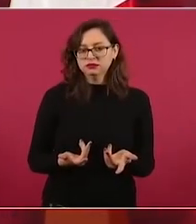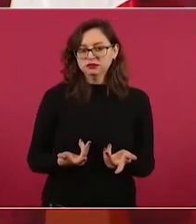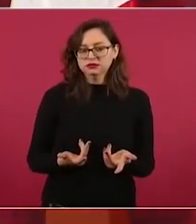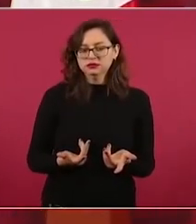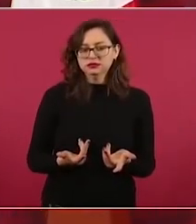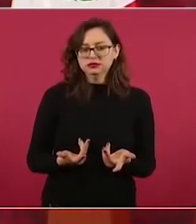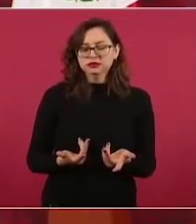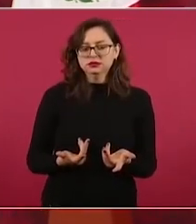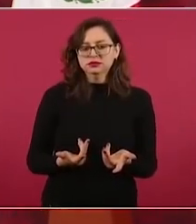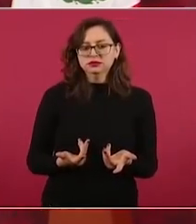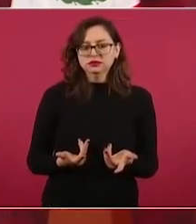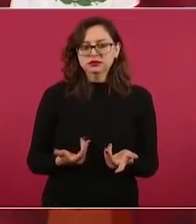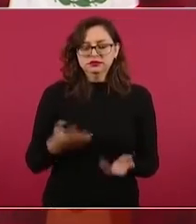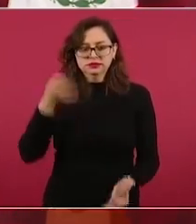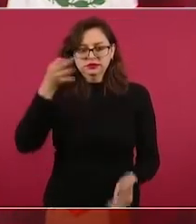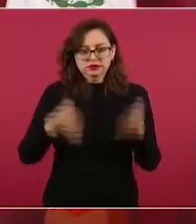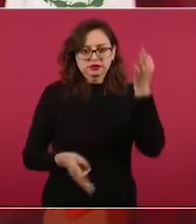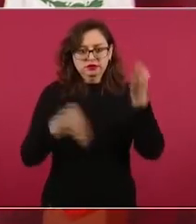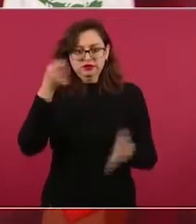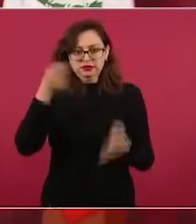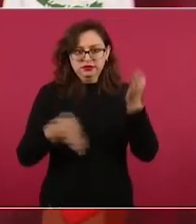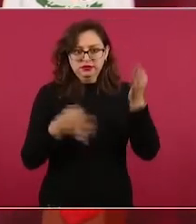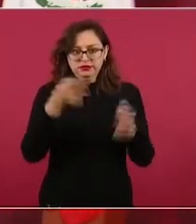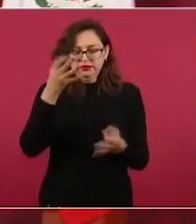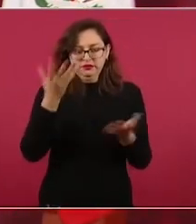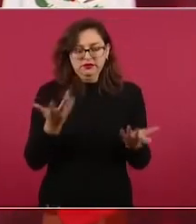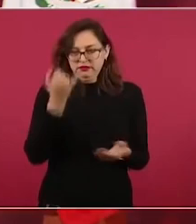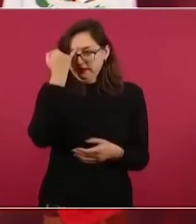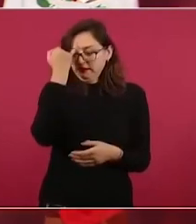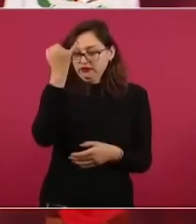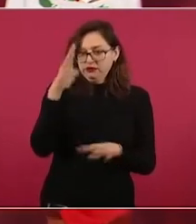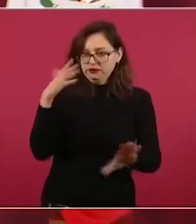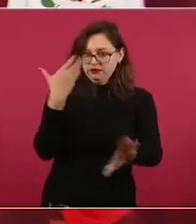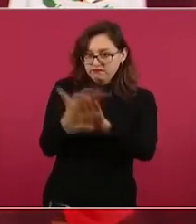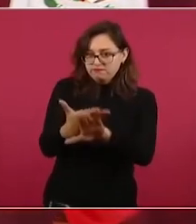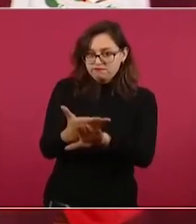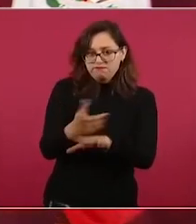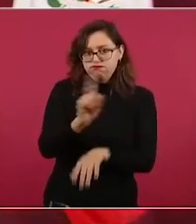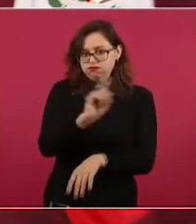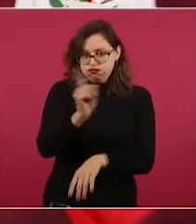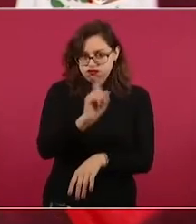no es cualquier cosa segundo